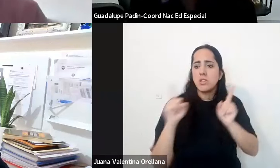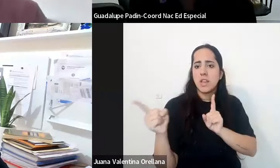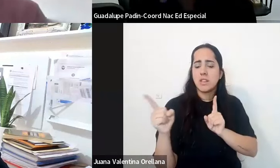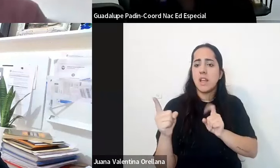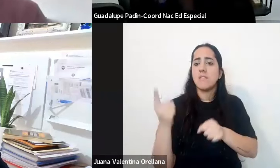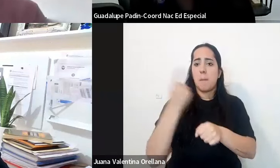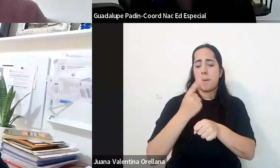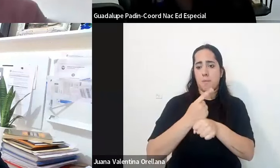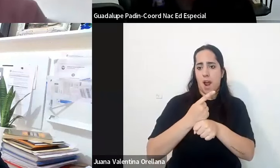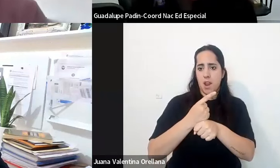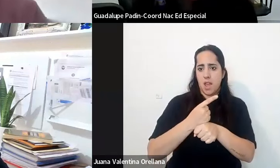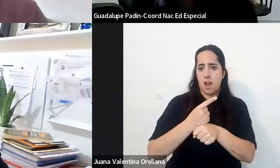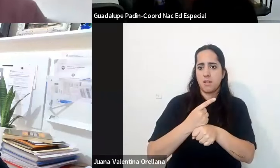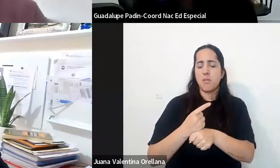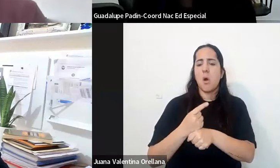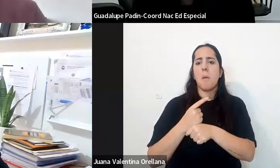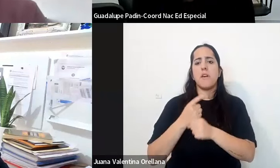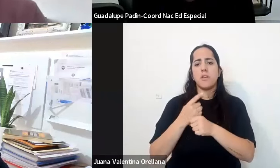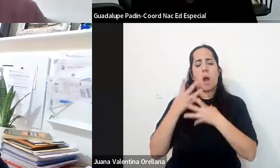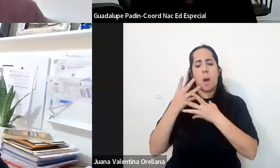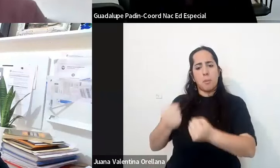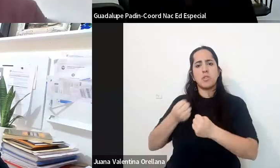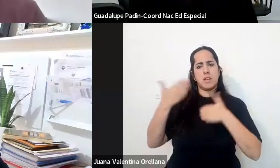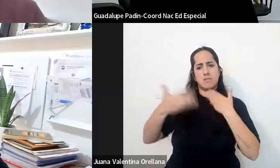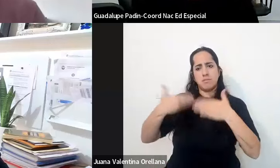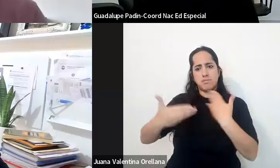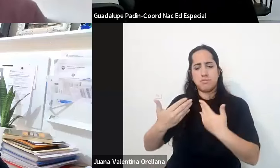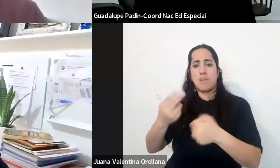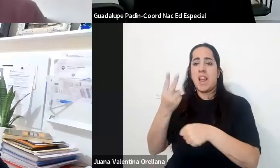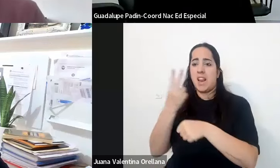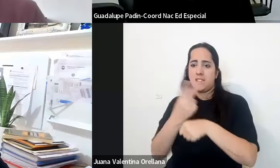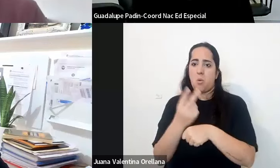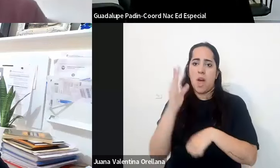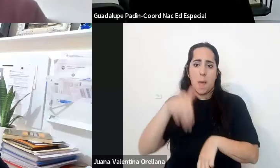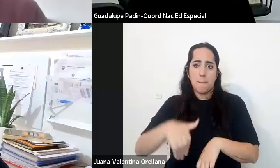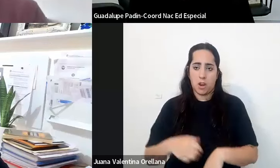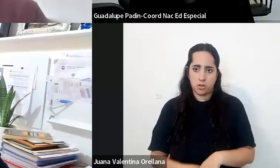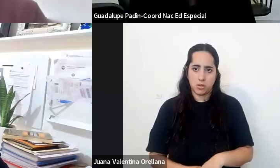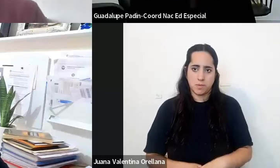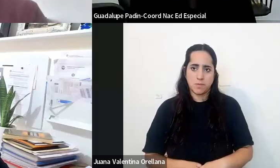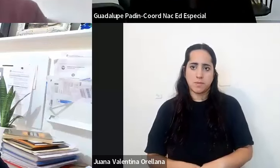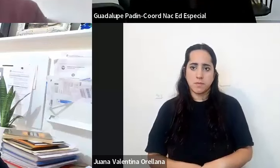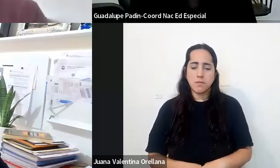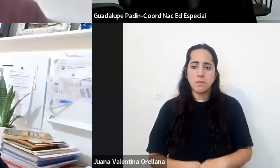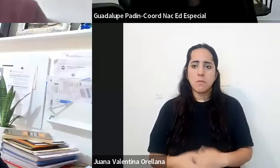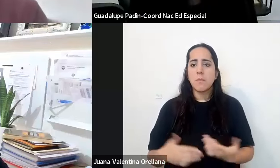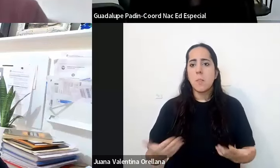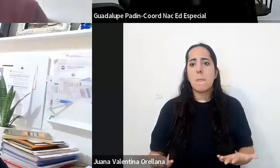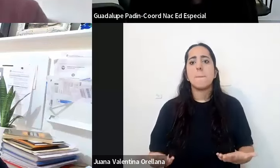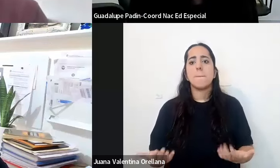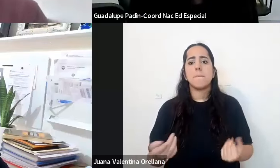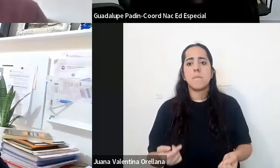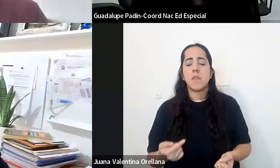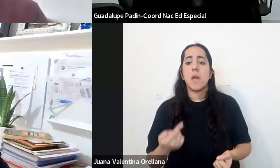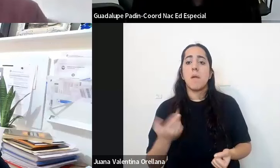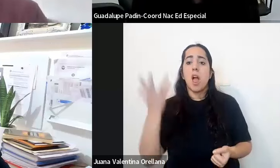primaria que apoyen las trayectorias que en la educación secundaria pero de una parte del lado de